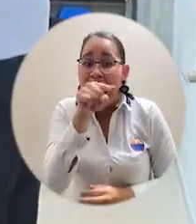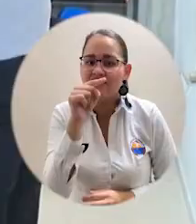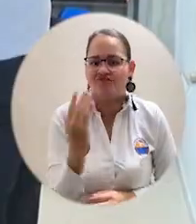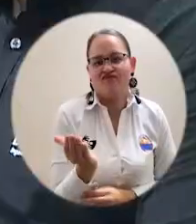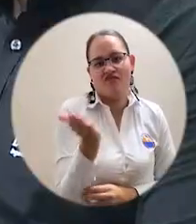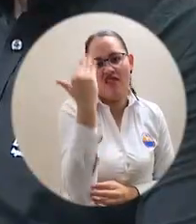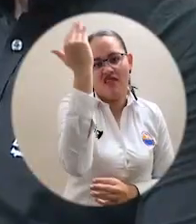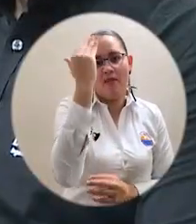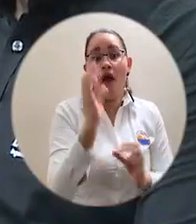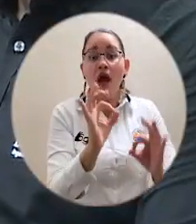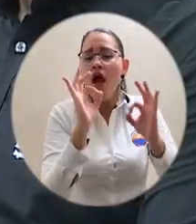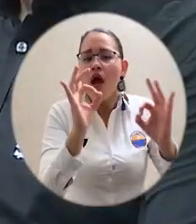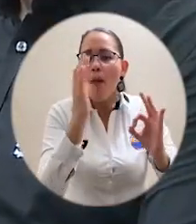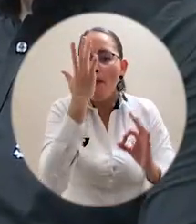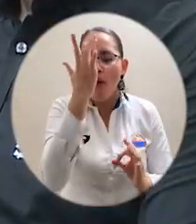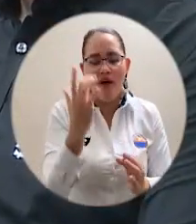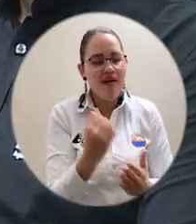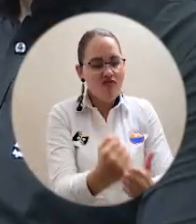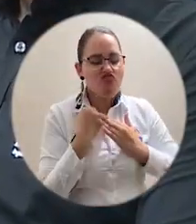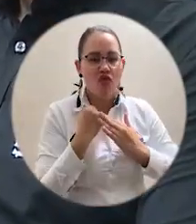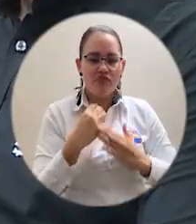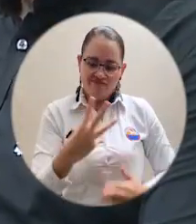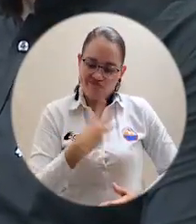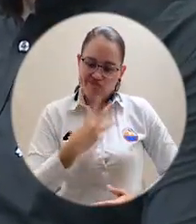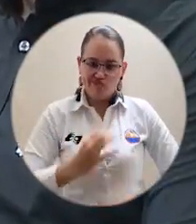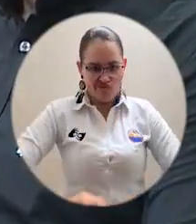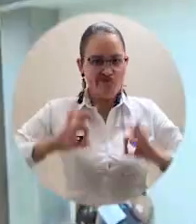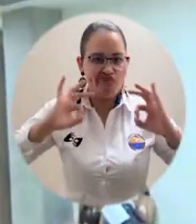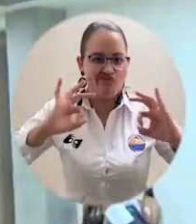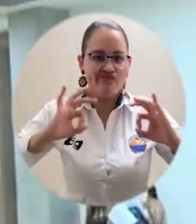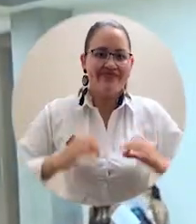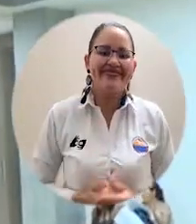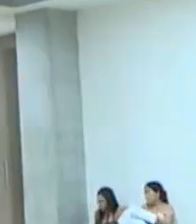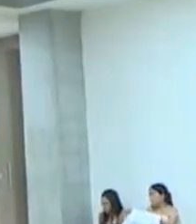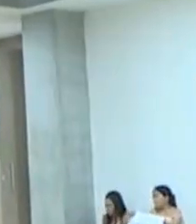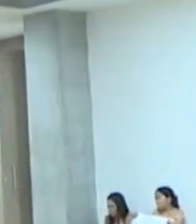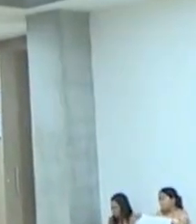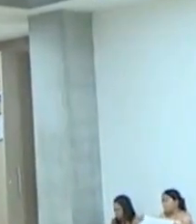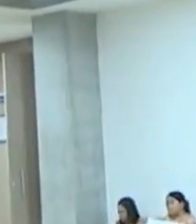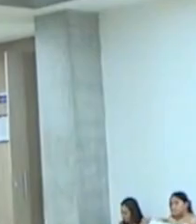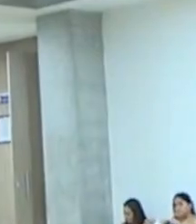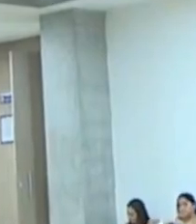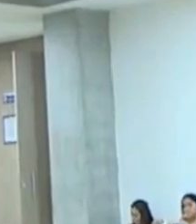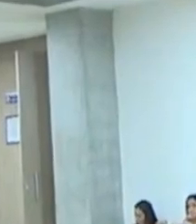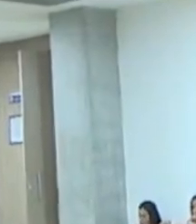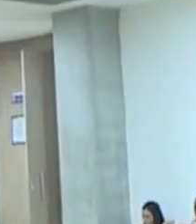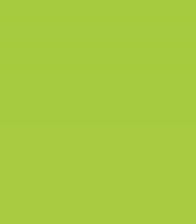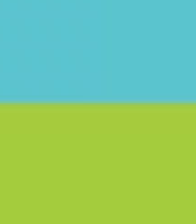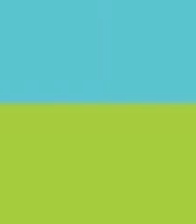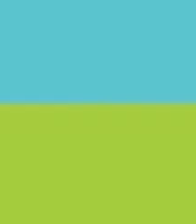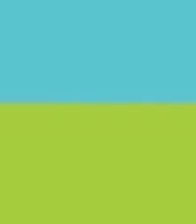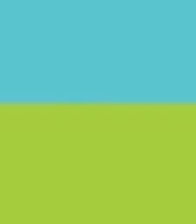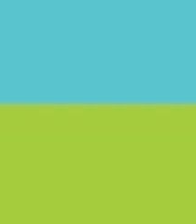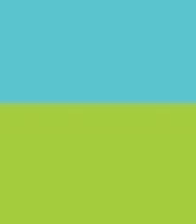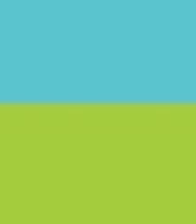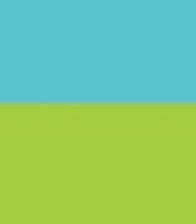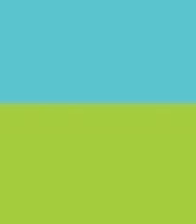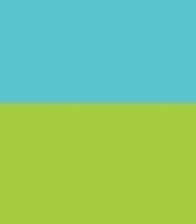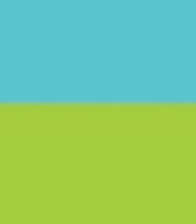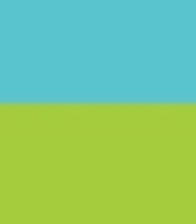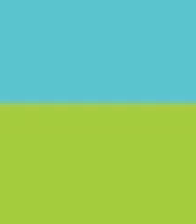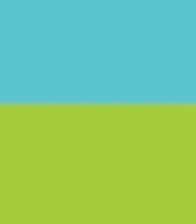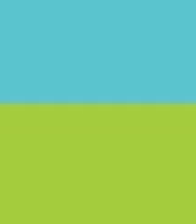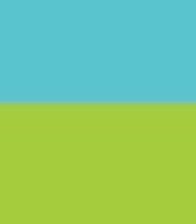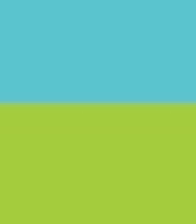docentes. Ello ha sido un factor determinante para potencializar mis competencias relacionadas a la contaduría pública. Universidad del